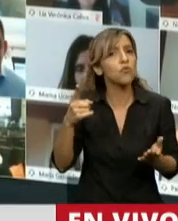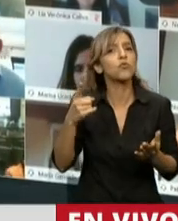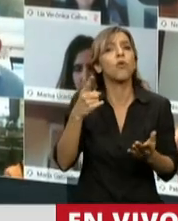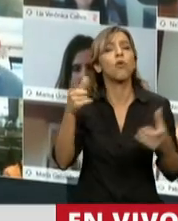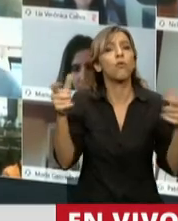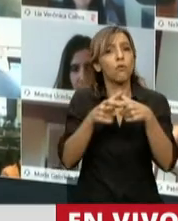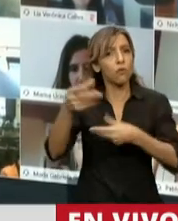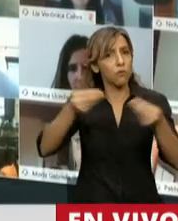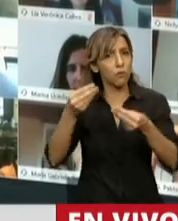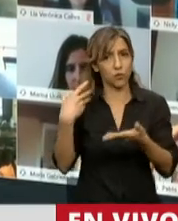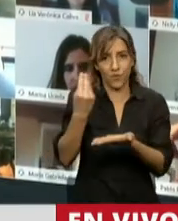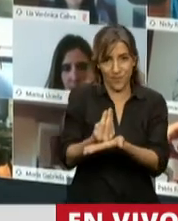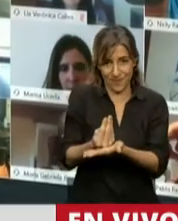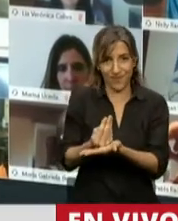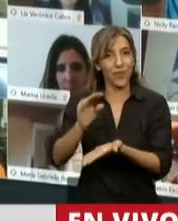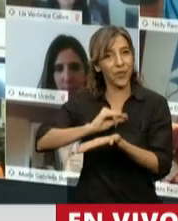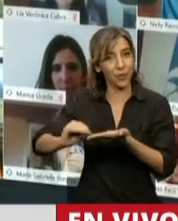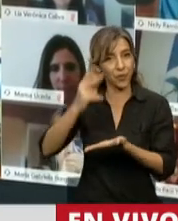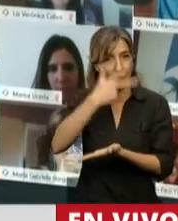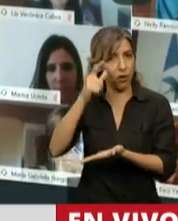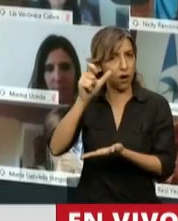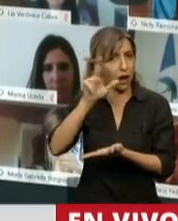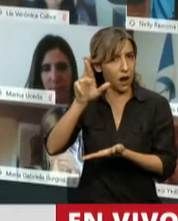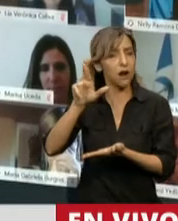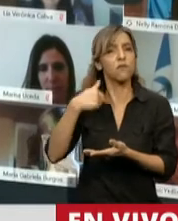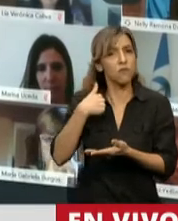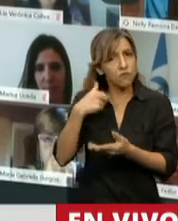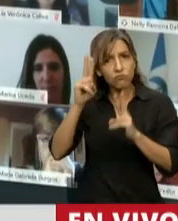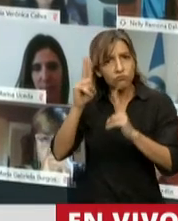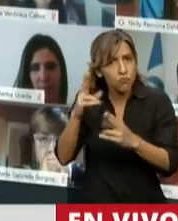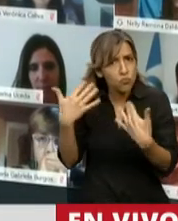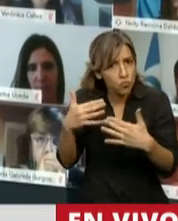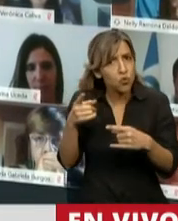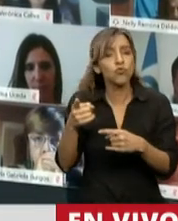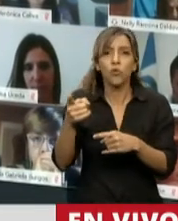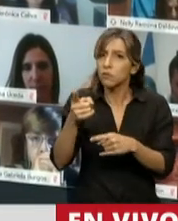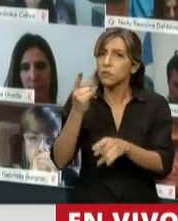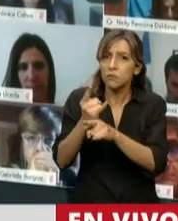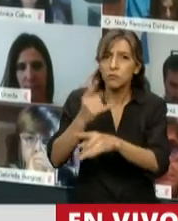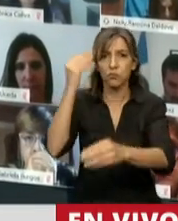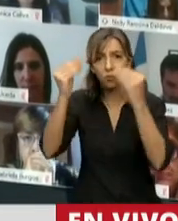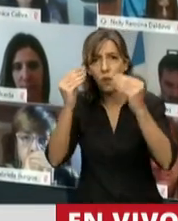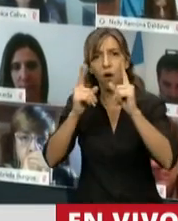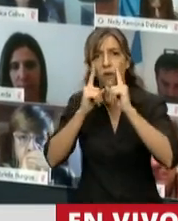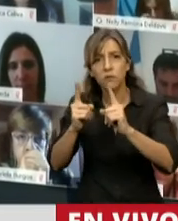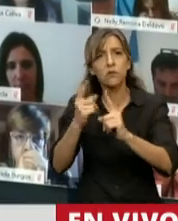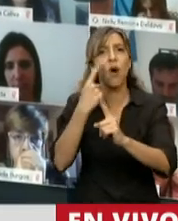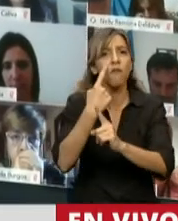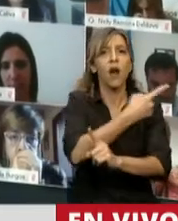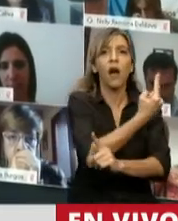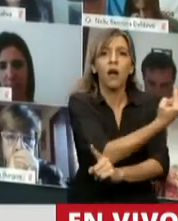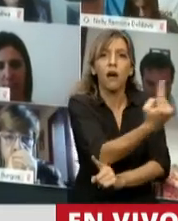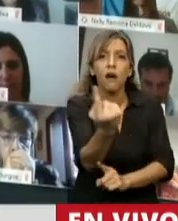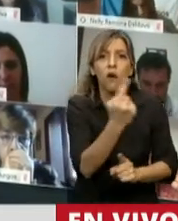Presupuestos, el Diputado Heller, que de una manera atenta, preocupado, fue atendiendo cada uno de los